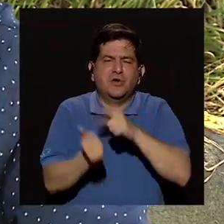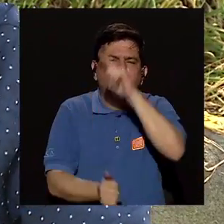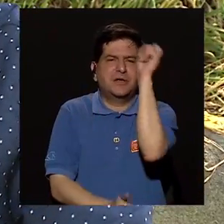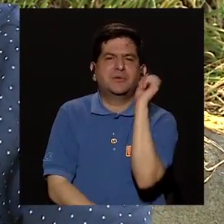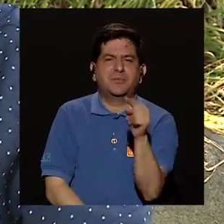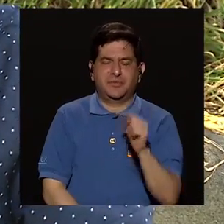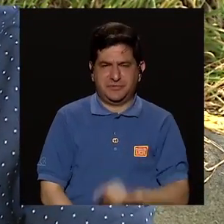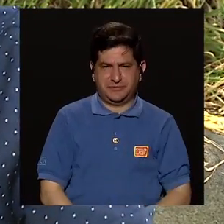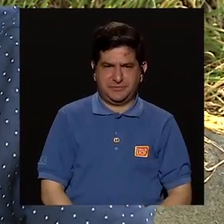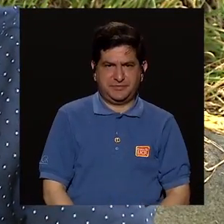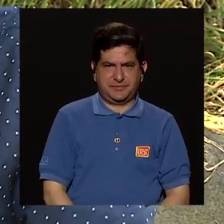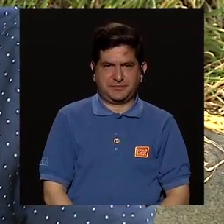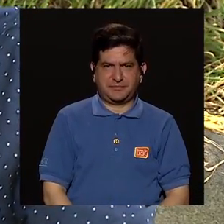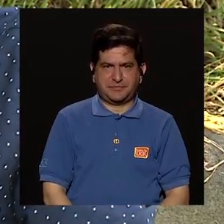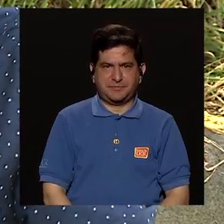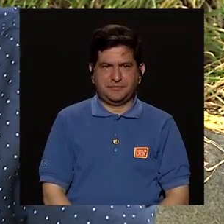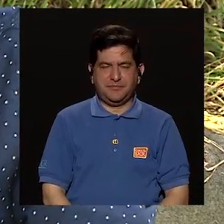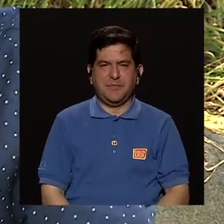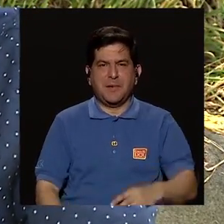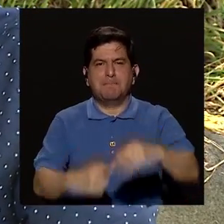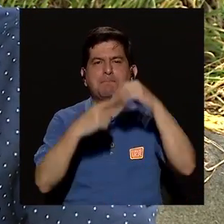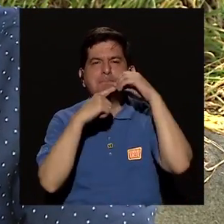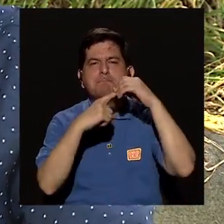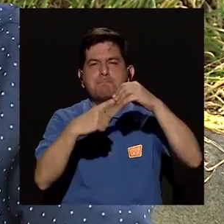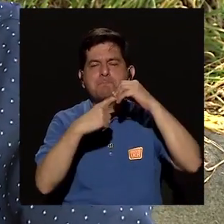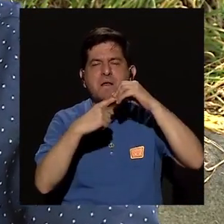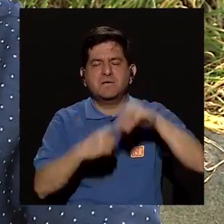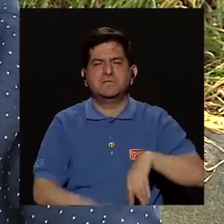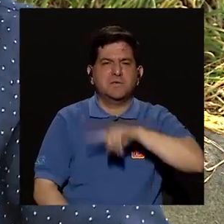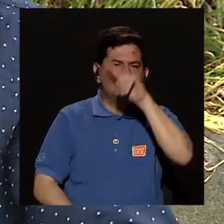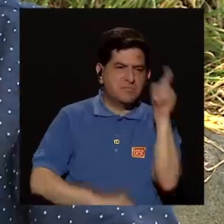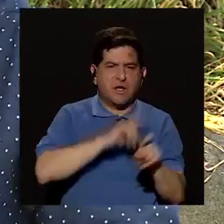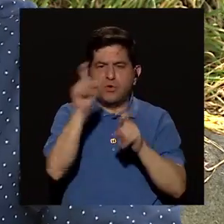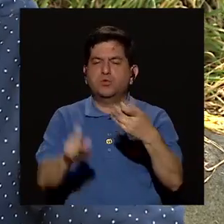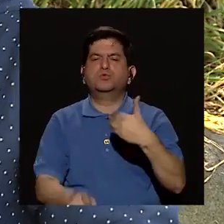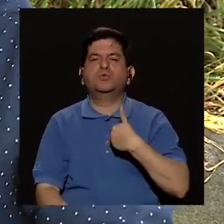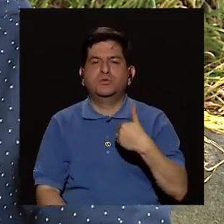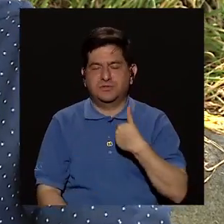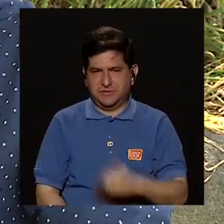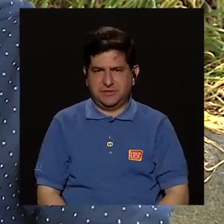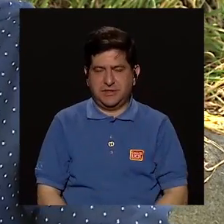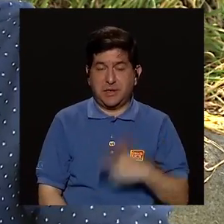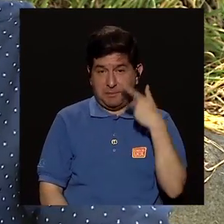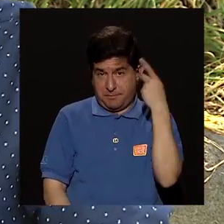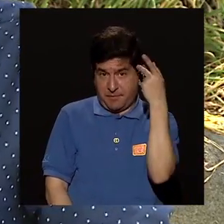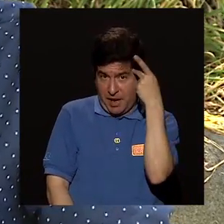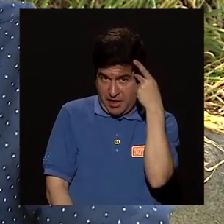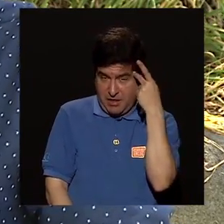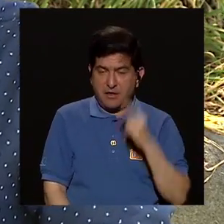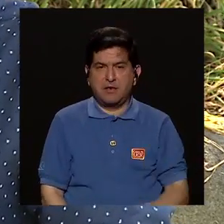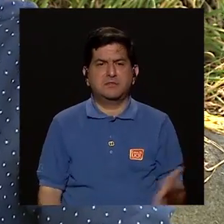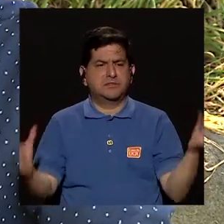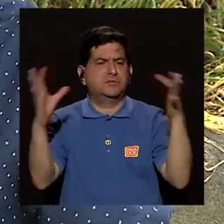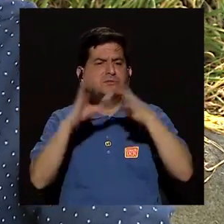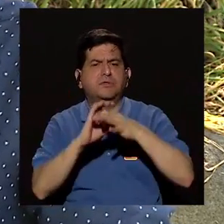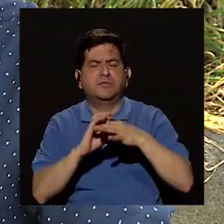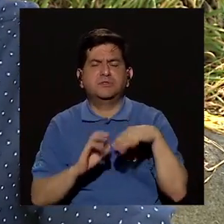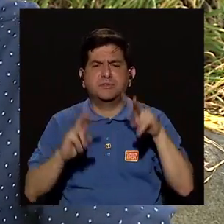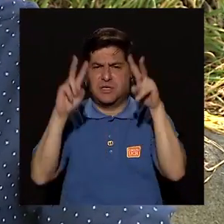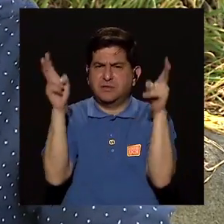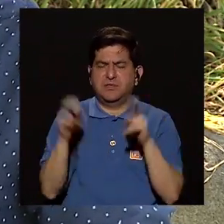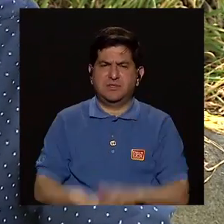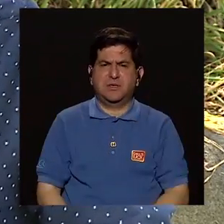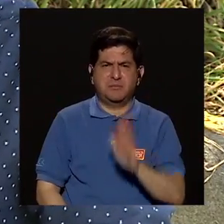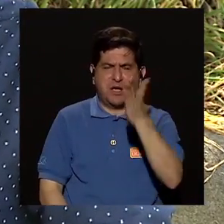también preguntarle Osvaldo ¿cuáles son las principales consultas que se reciben por parte de los padres con respecto